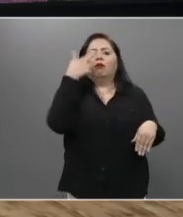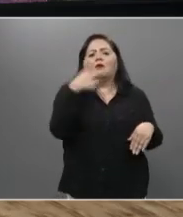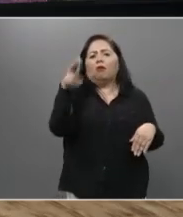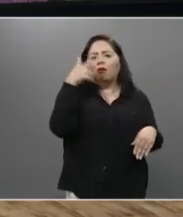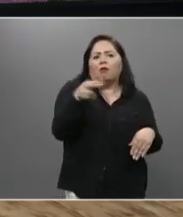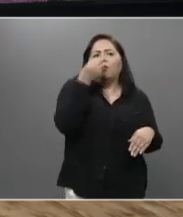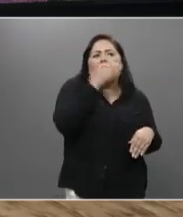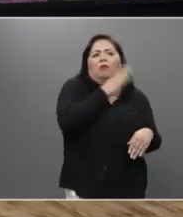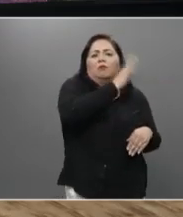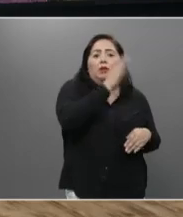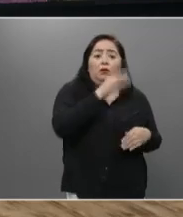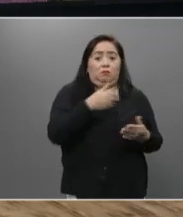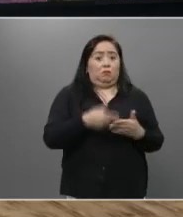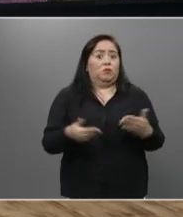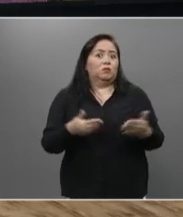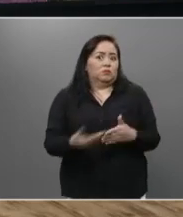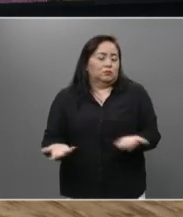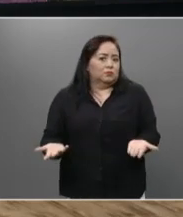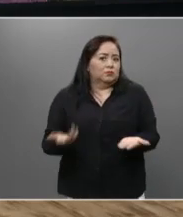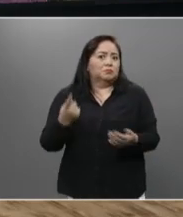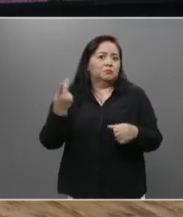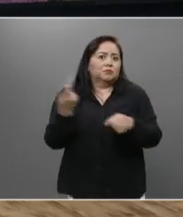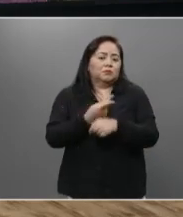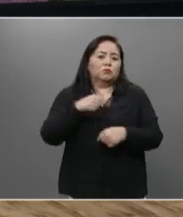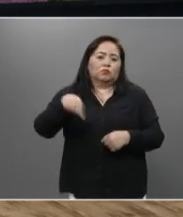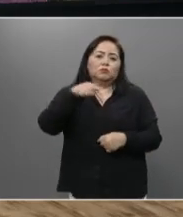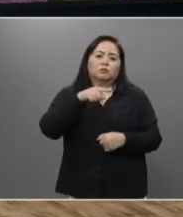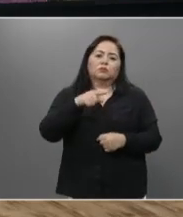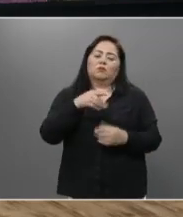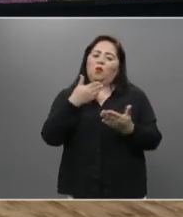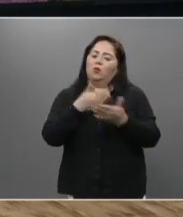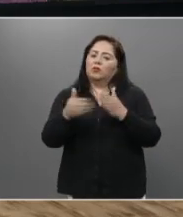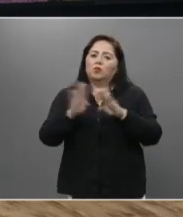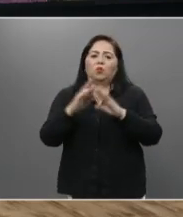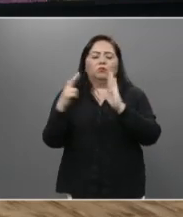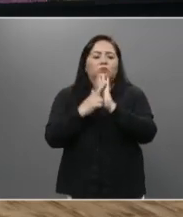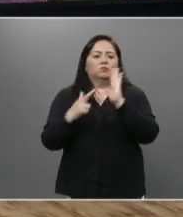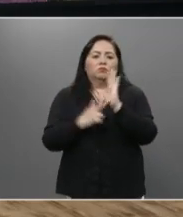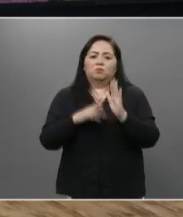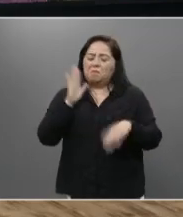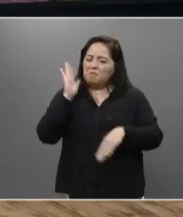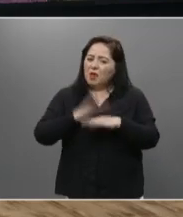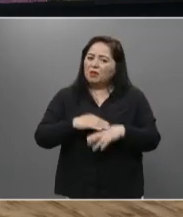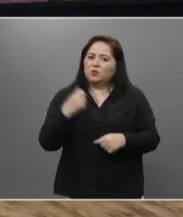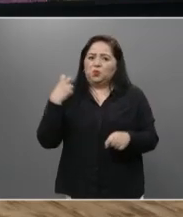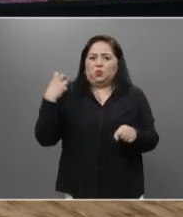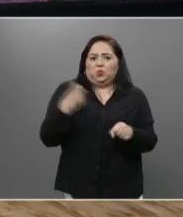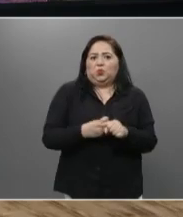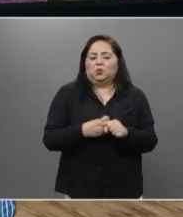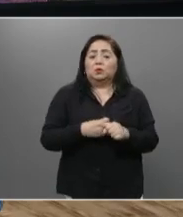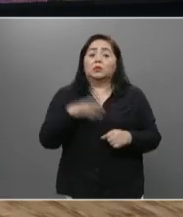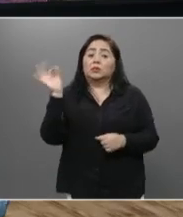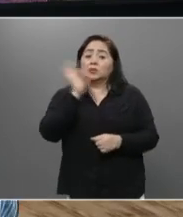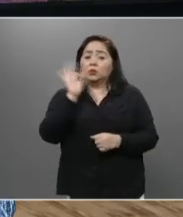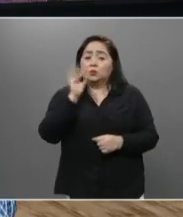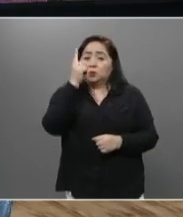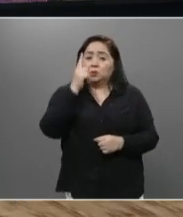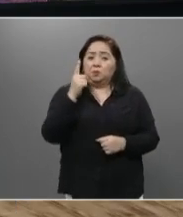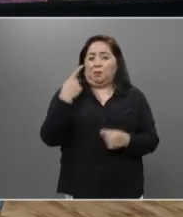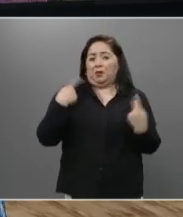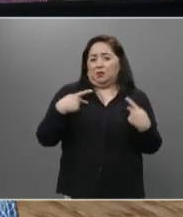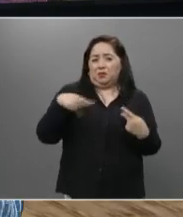a restaurantes y demás. Bueno, ahora se está tomando una medida todavía más extrema. Si un